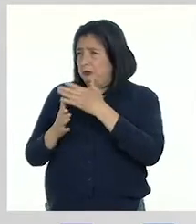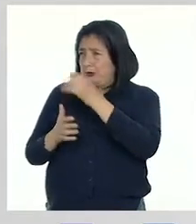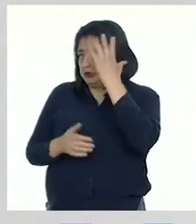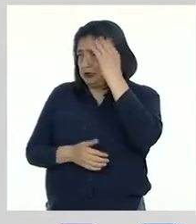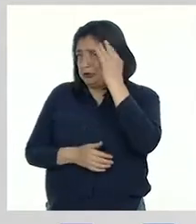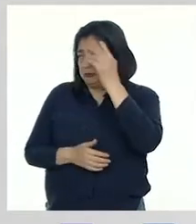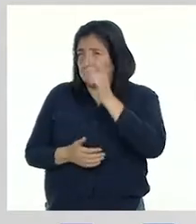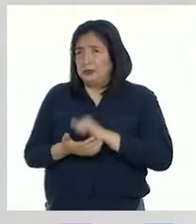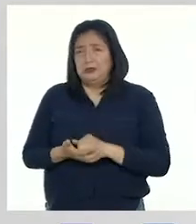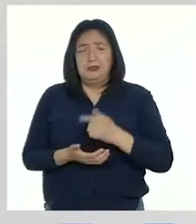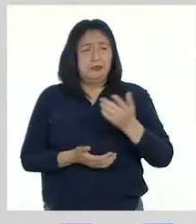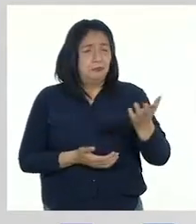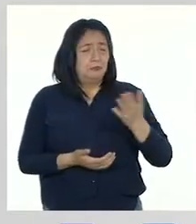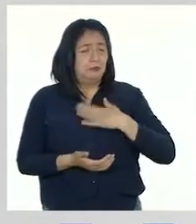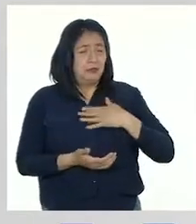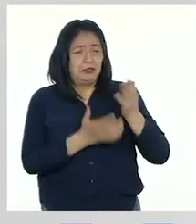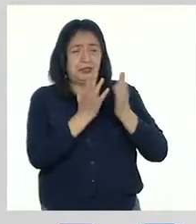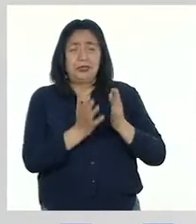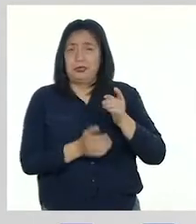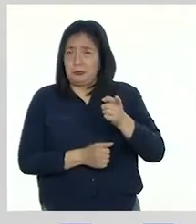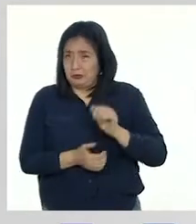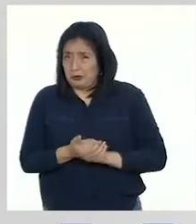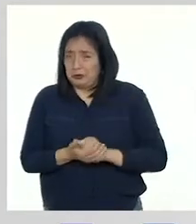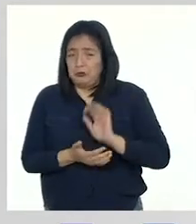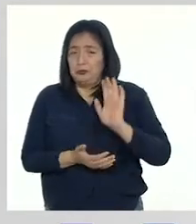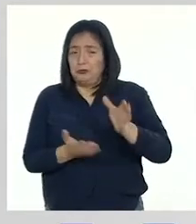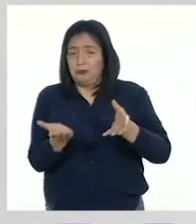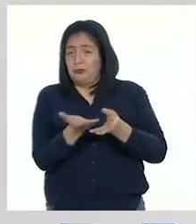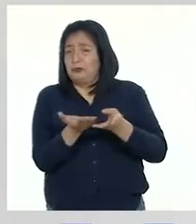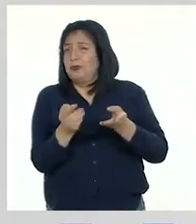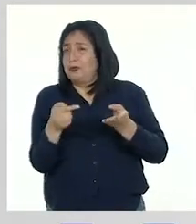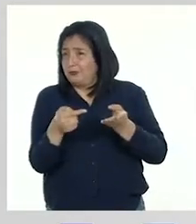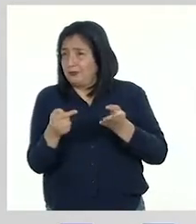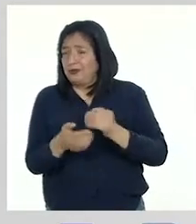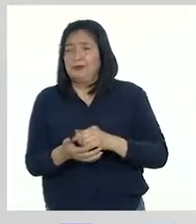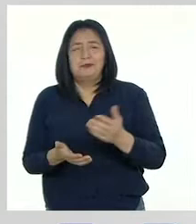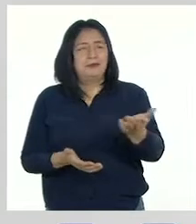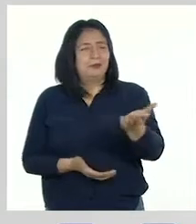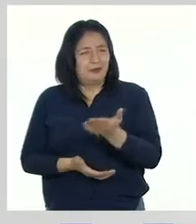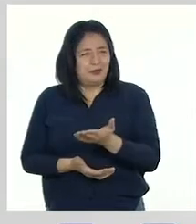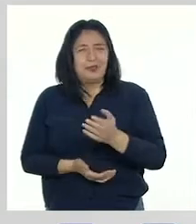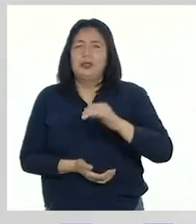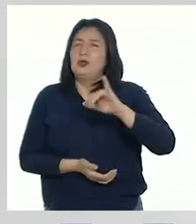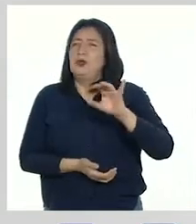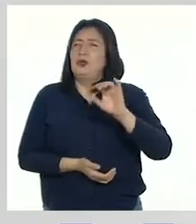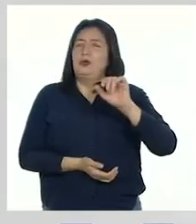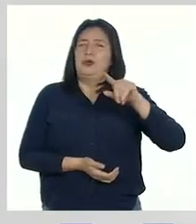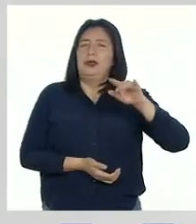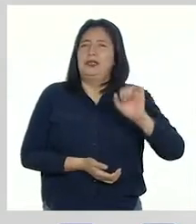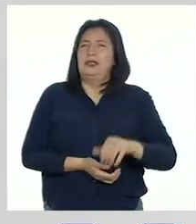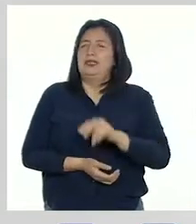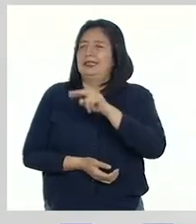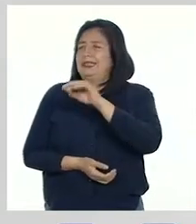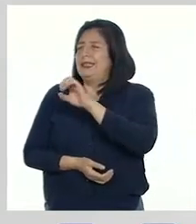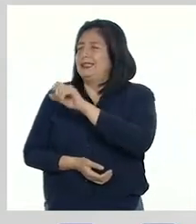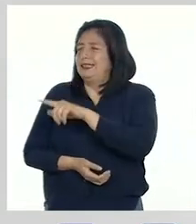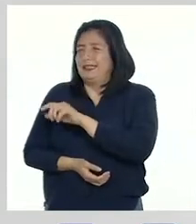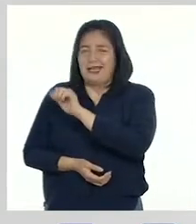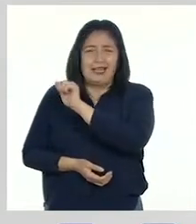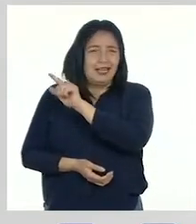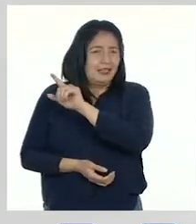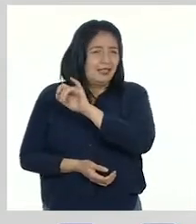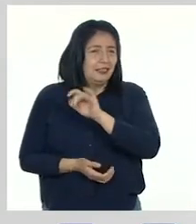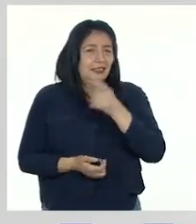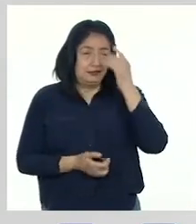las experiencias que han tenido mis estudiantes con sus portafolios. Bienvenidos Joaquín, Nashli y Alejandra.